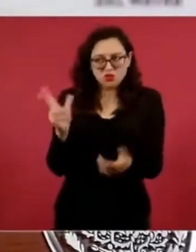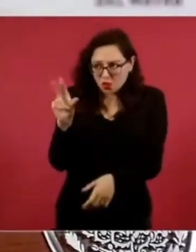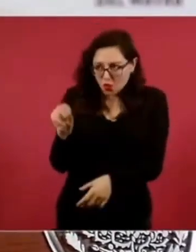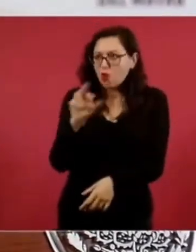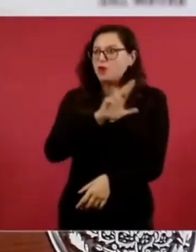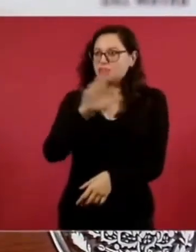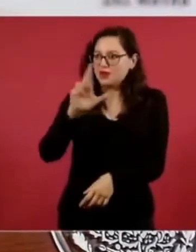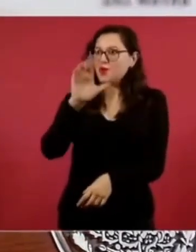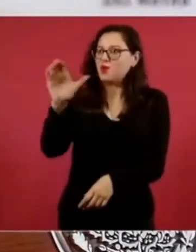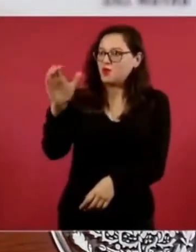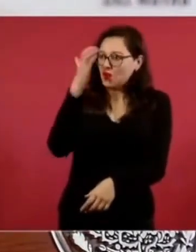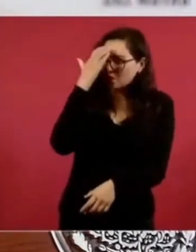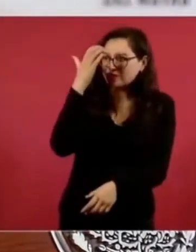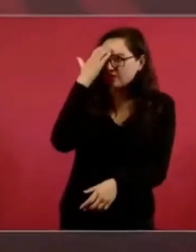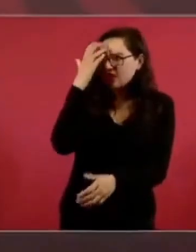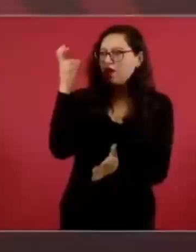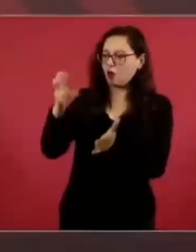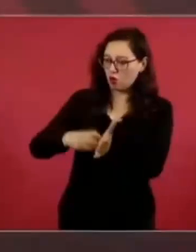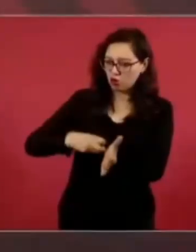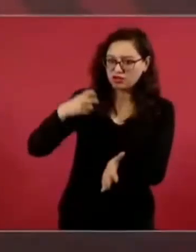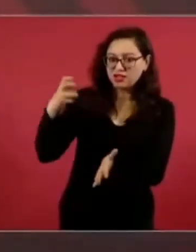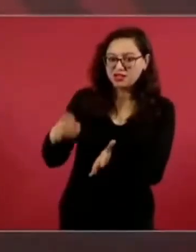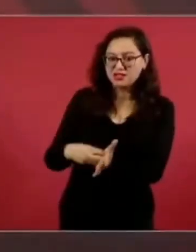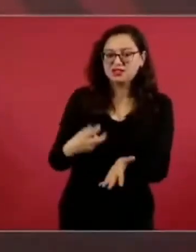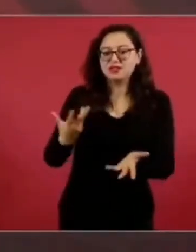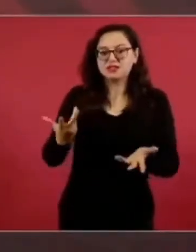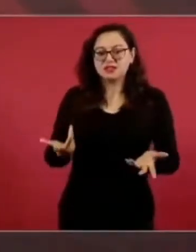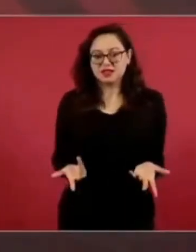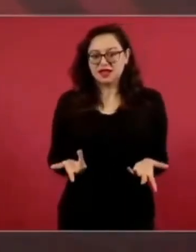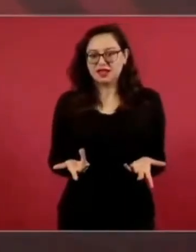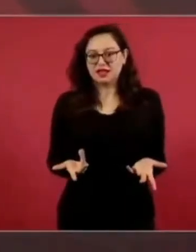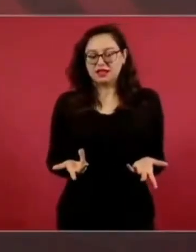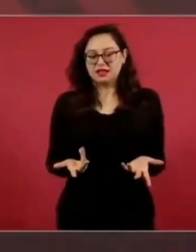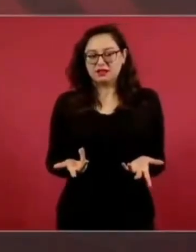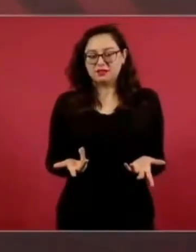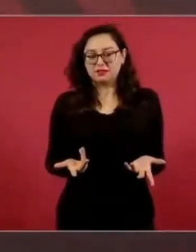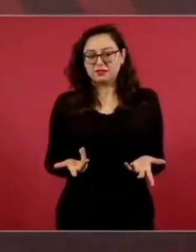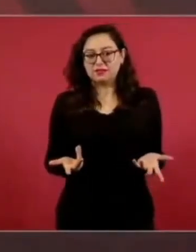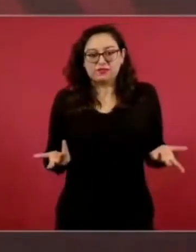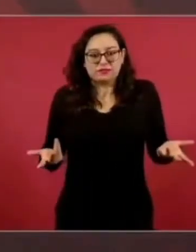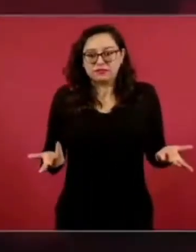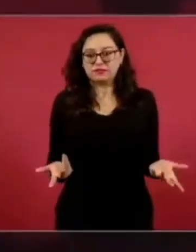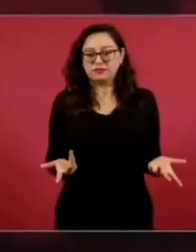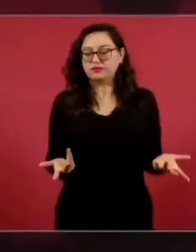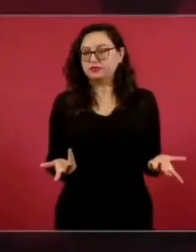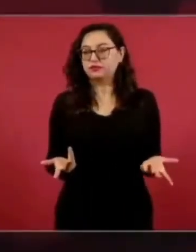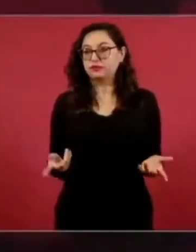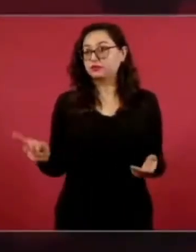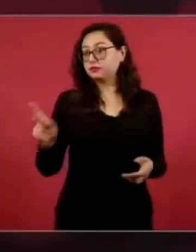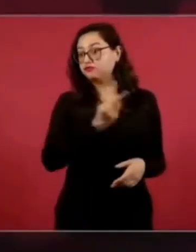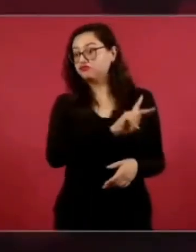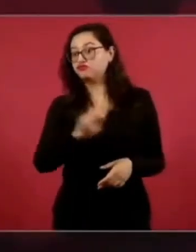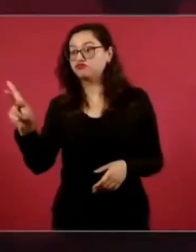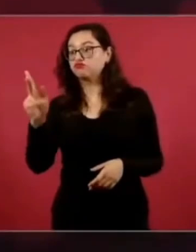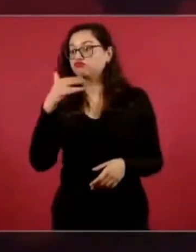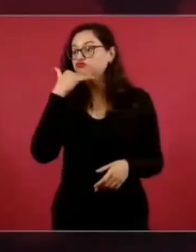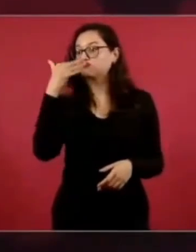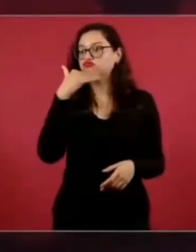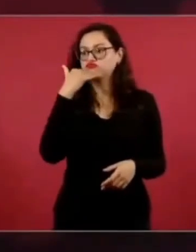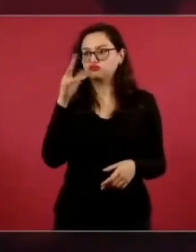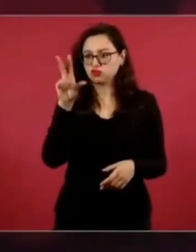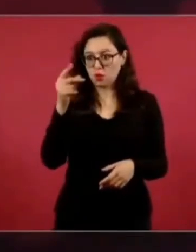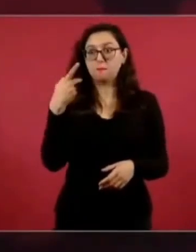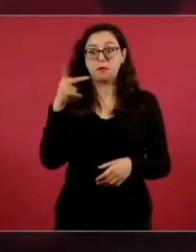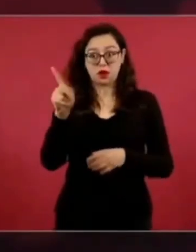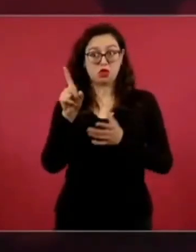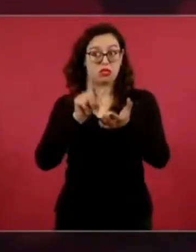no todos, no se puede generalizar, pero sí tenemos un problema de corrupción,